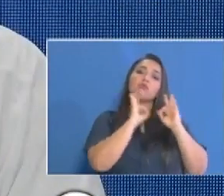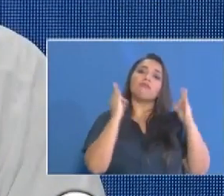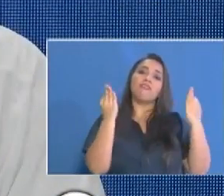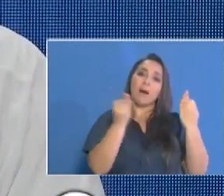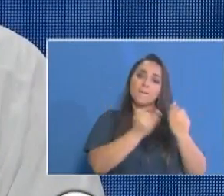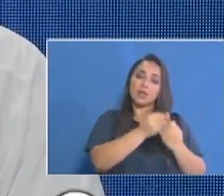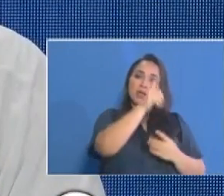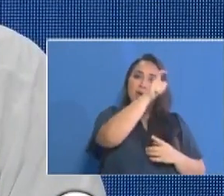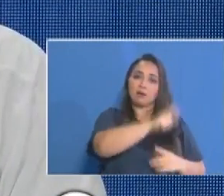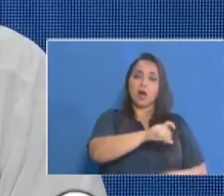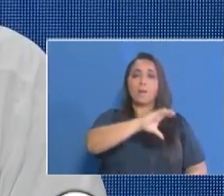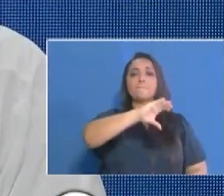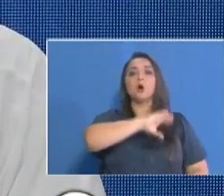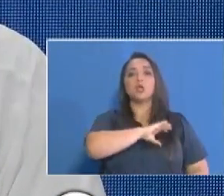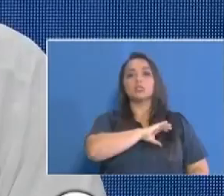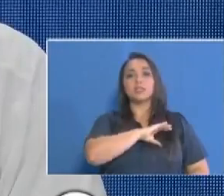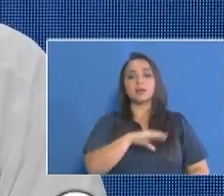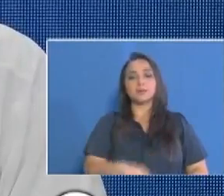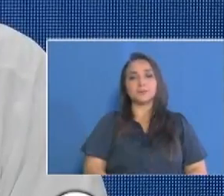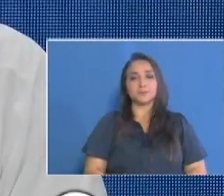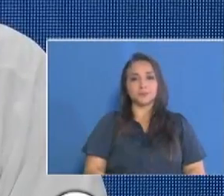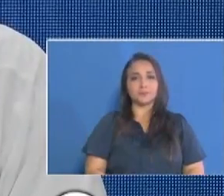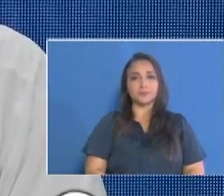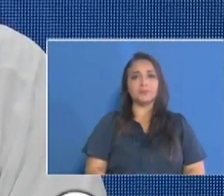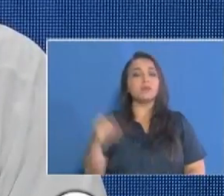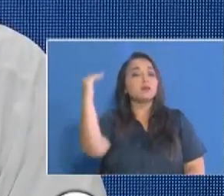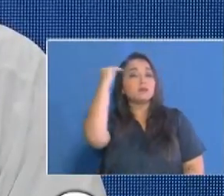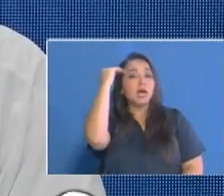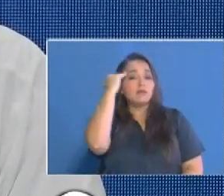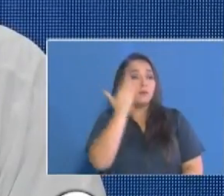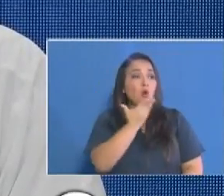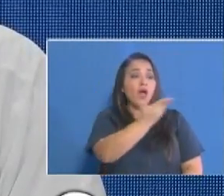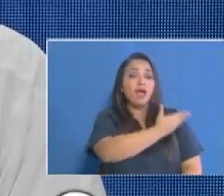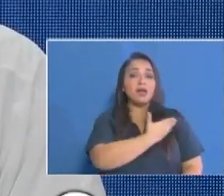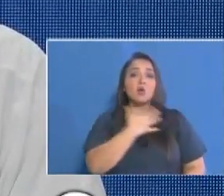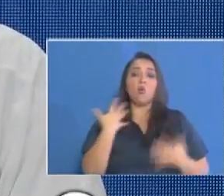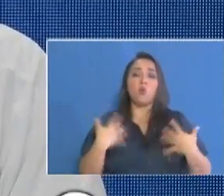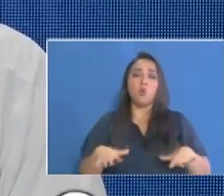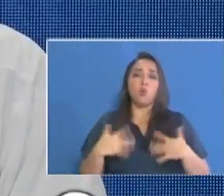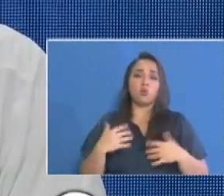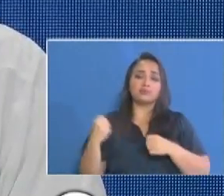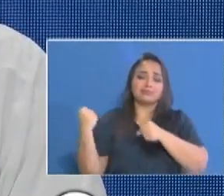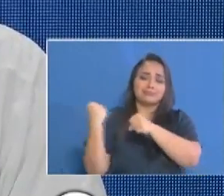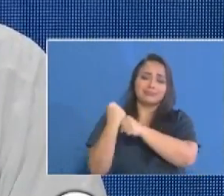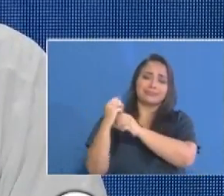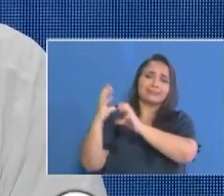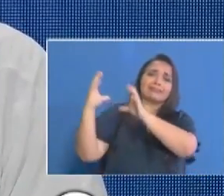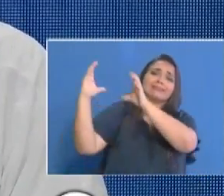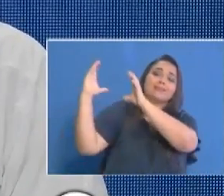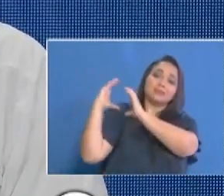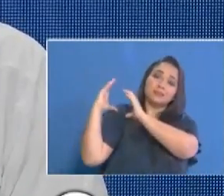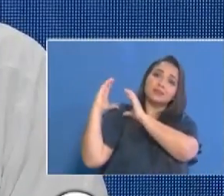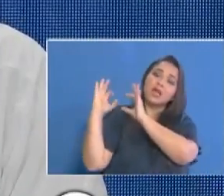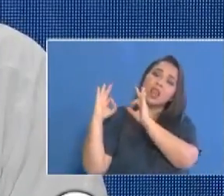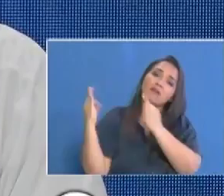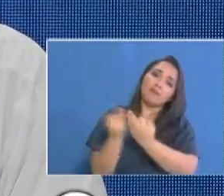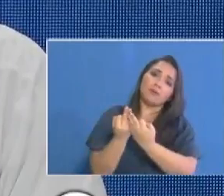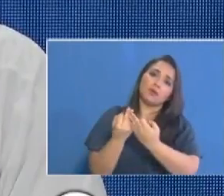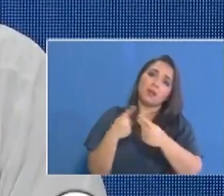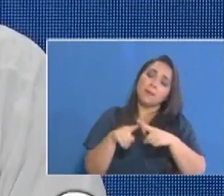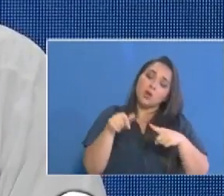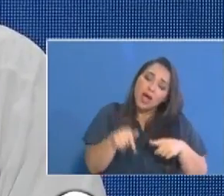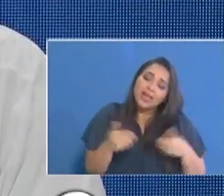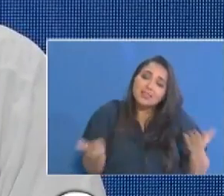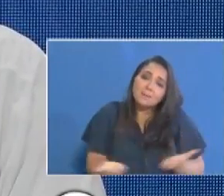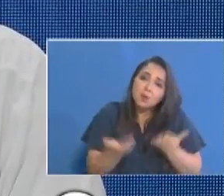uniformado en especial sabemos que es un sacrificio para la familia pero en este momento